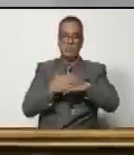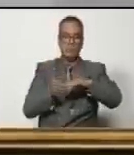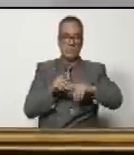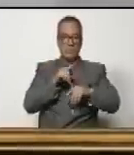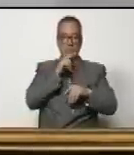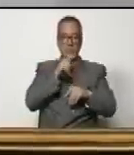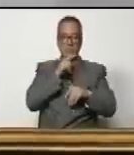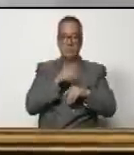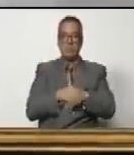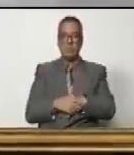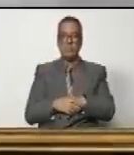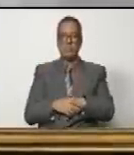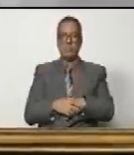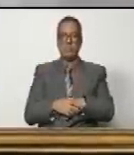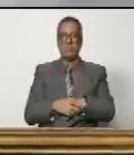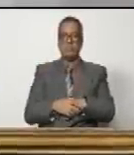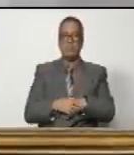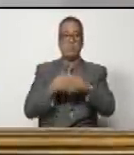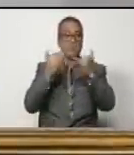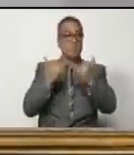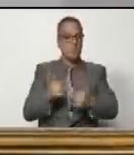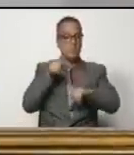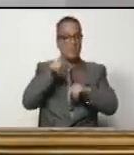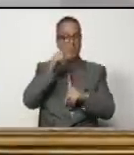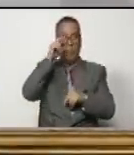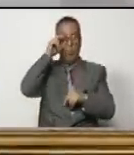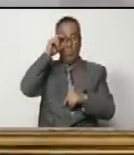fascismo. Ahora bien,